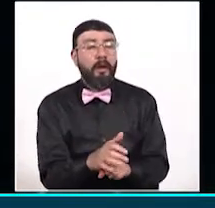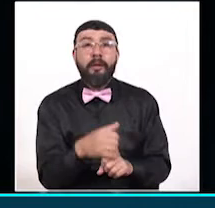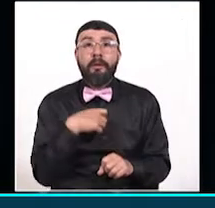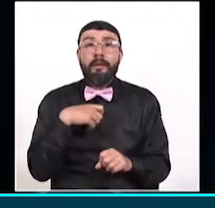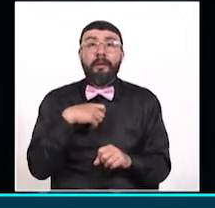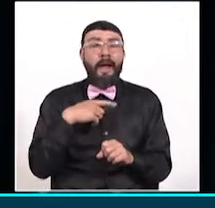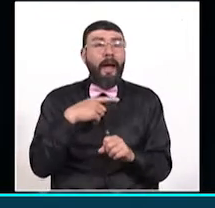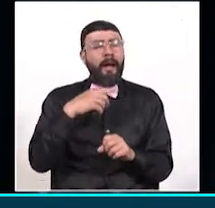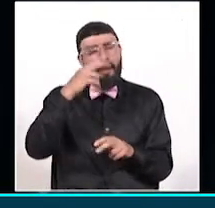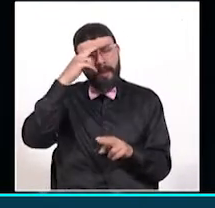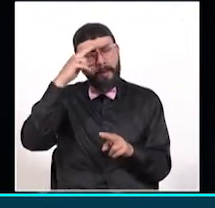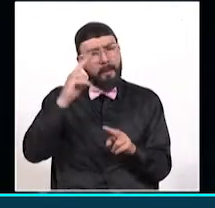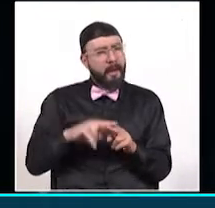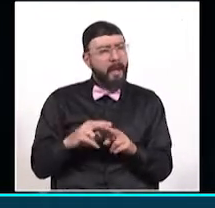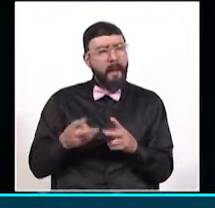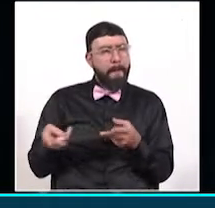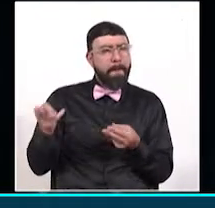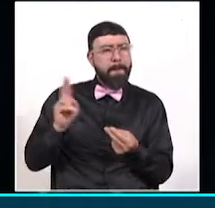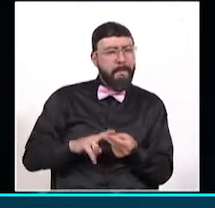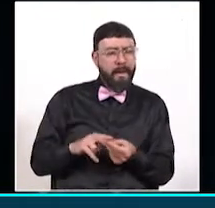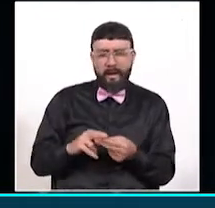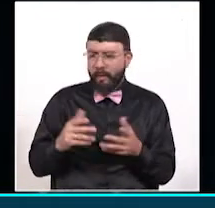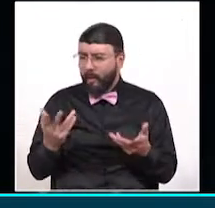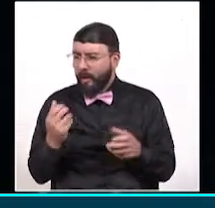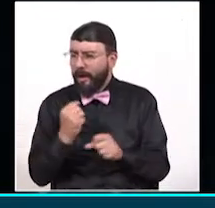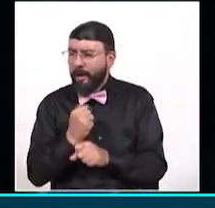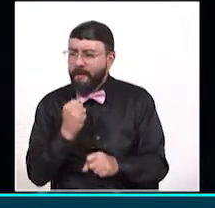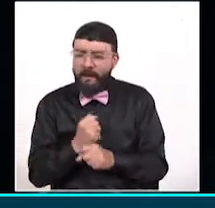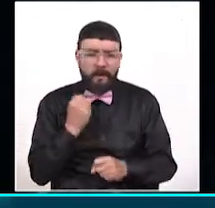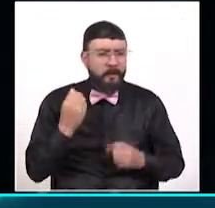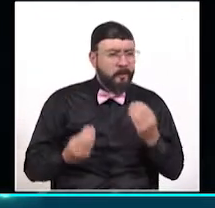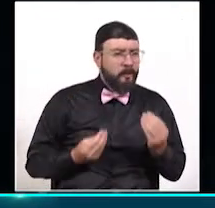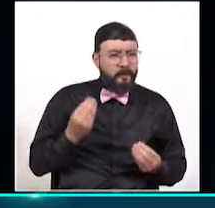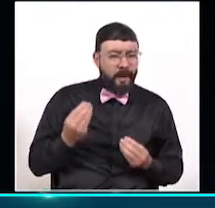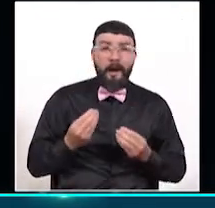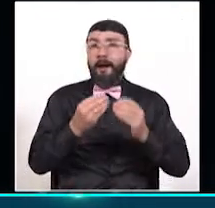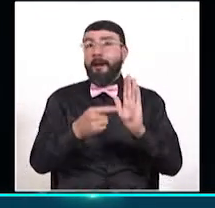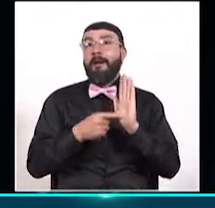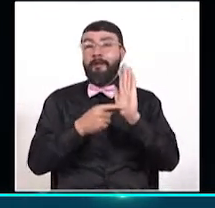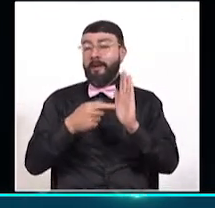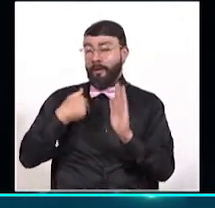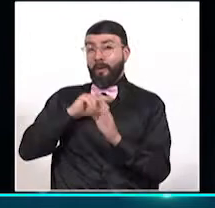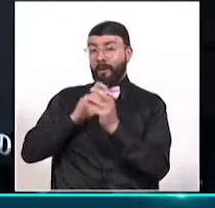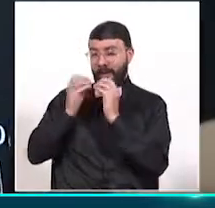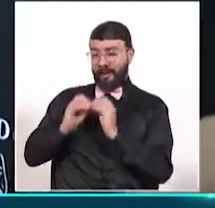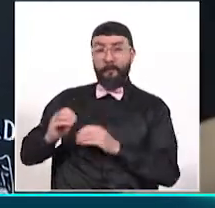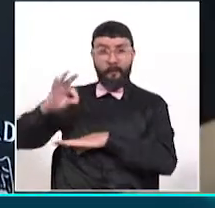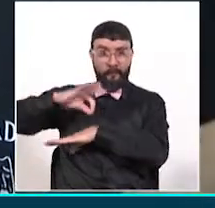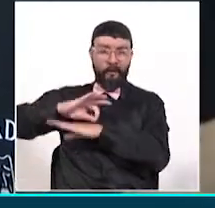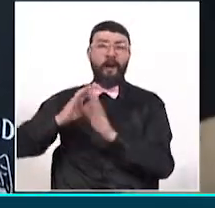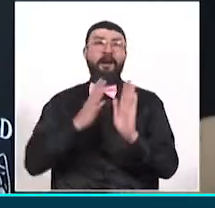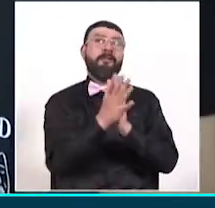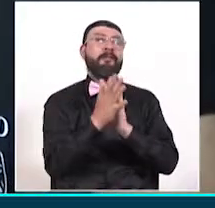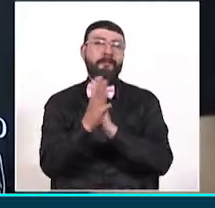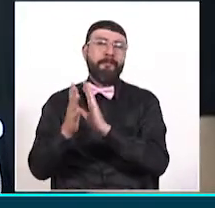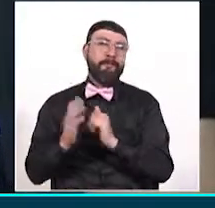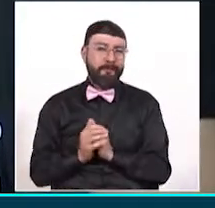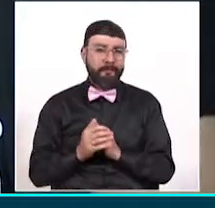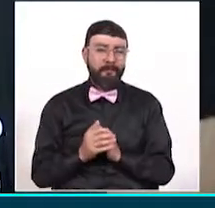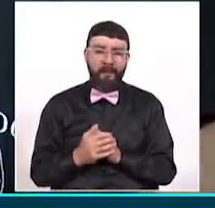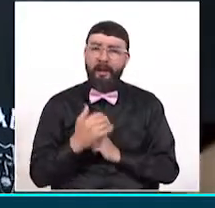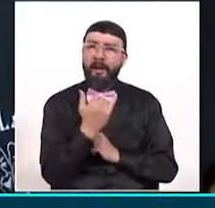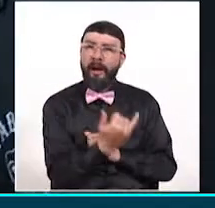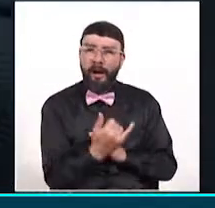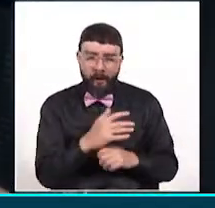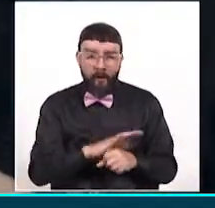trabajo para poder dar a conocer lo que hacemos en la Fundación. Debido a la pandemia, el teatro